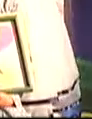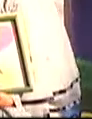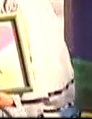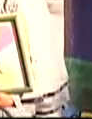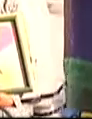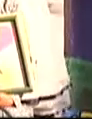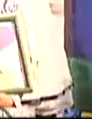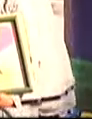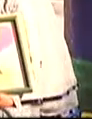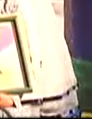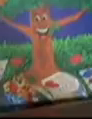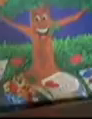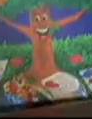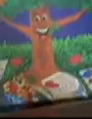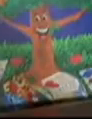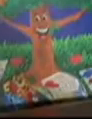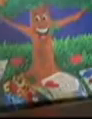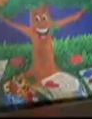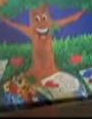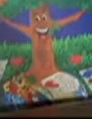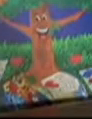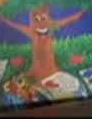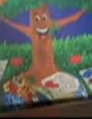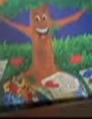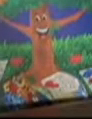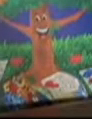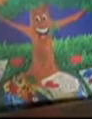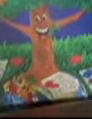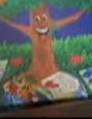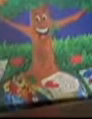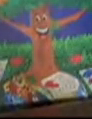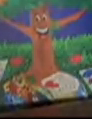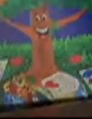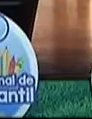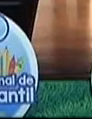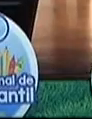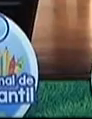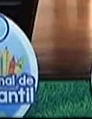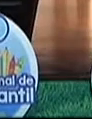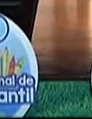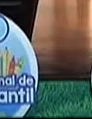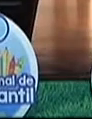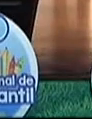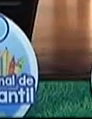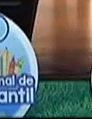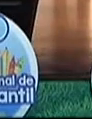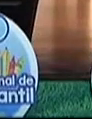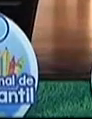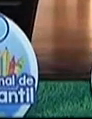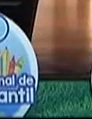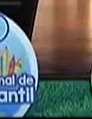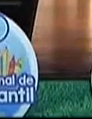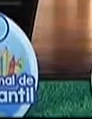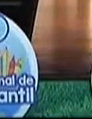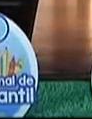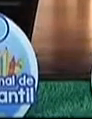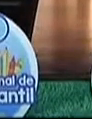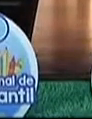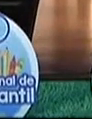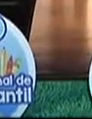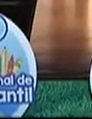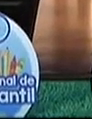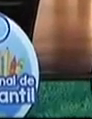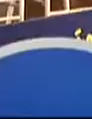porque allí estaba la historia de la familia. El tercer lugar lo ocupó Daira Gabriel